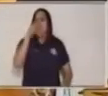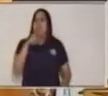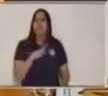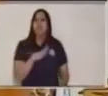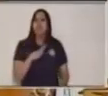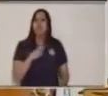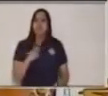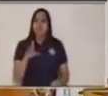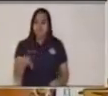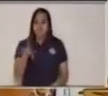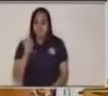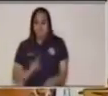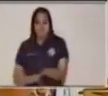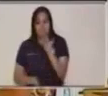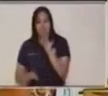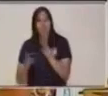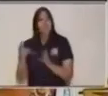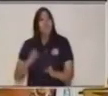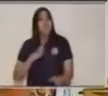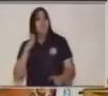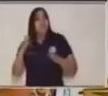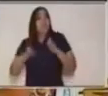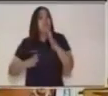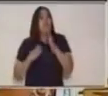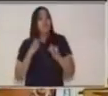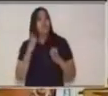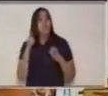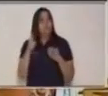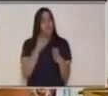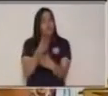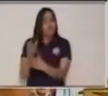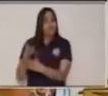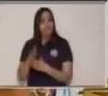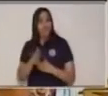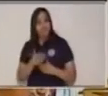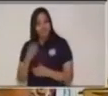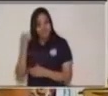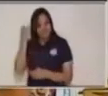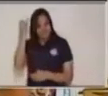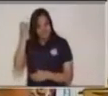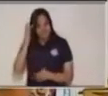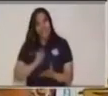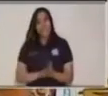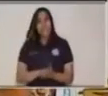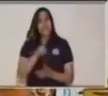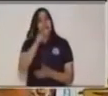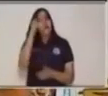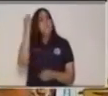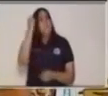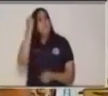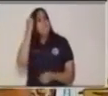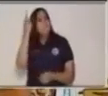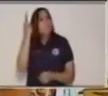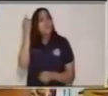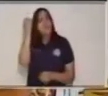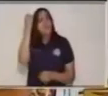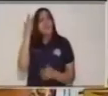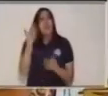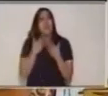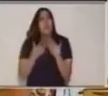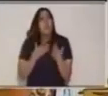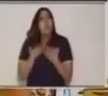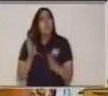selecciona las emociones con las que vas a compartir tus ideas. Vamos, piensa en una idea cualquiera.